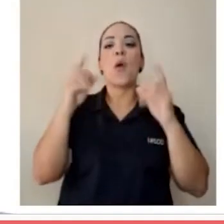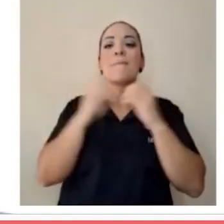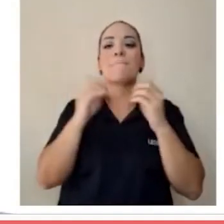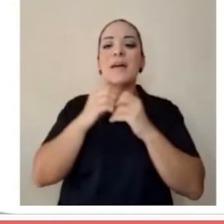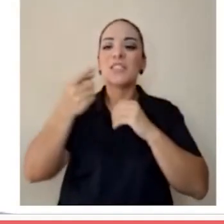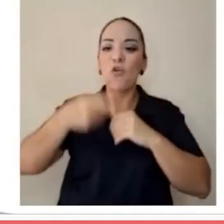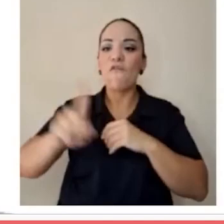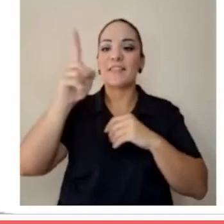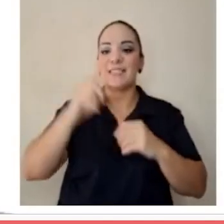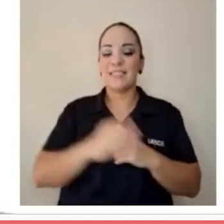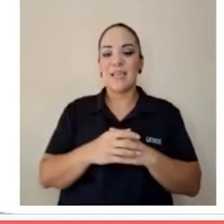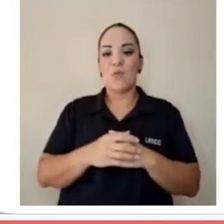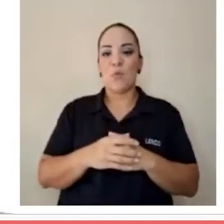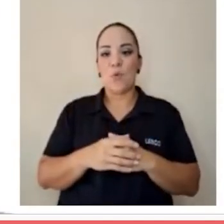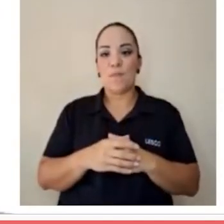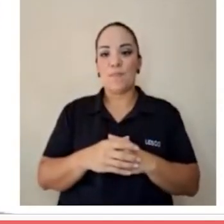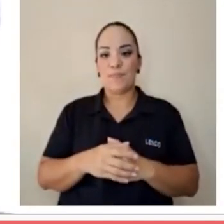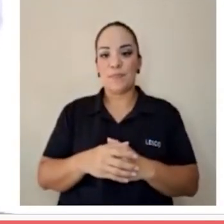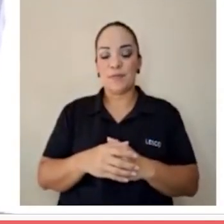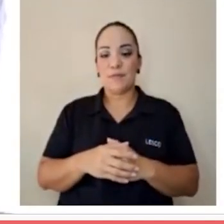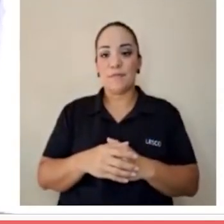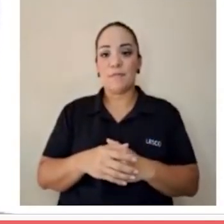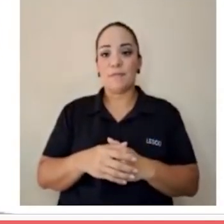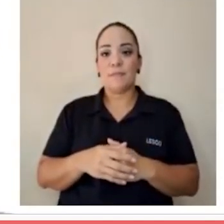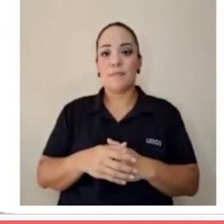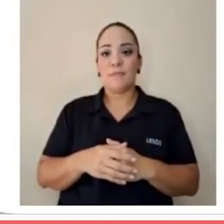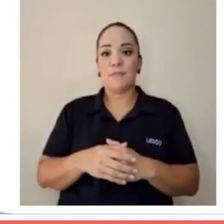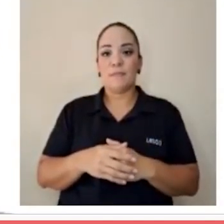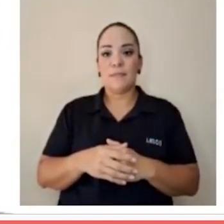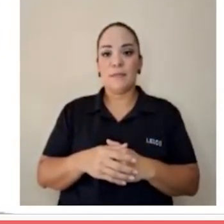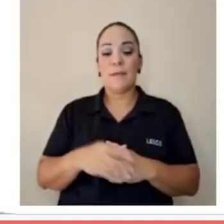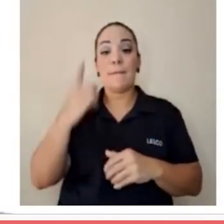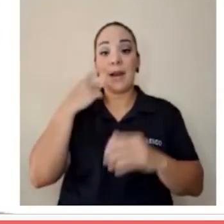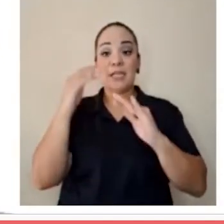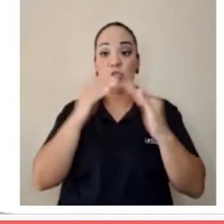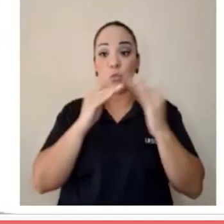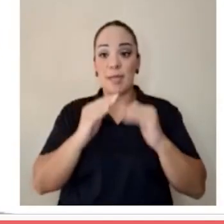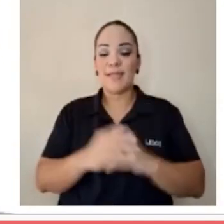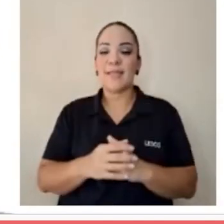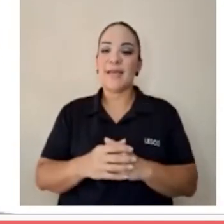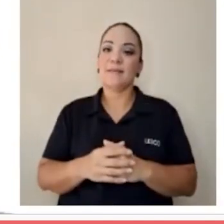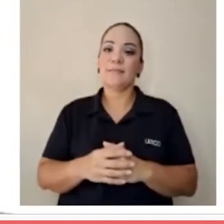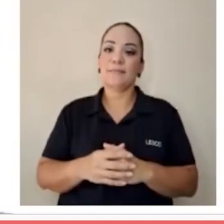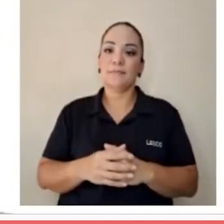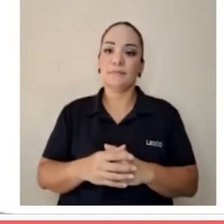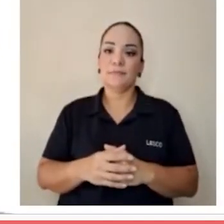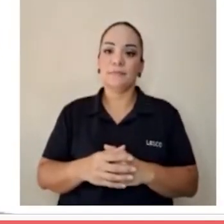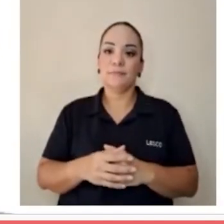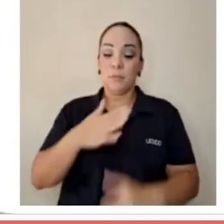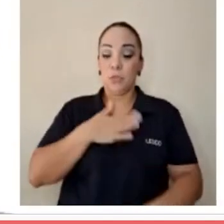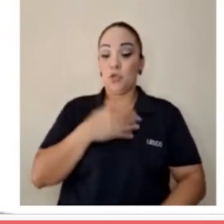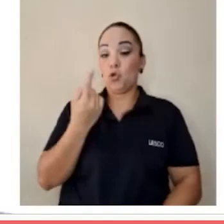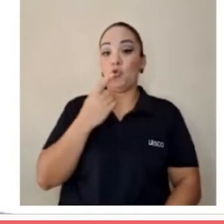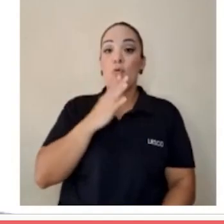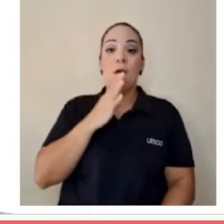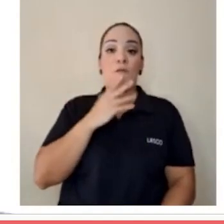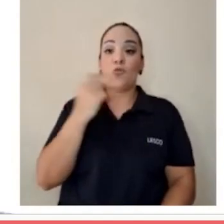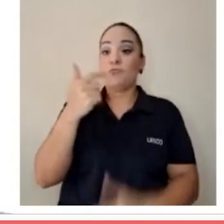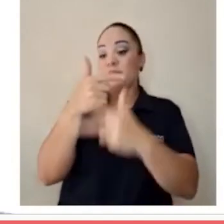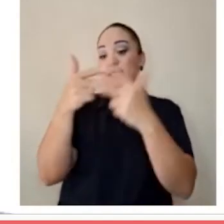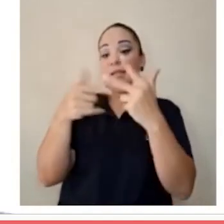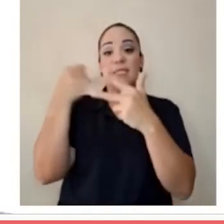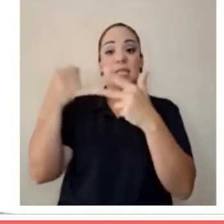ofensivo? A la ciudadanía Yo solo hablo tres idiomas